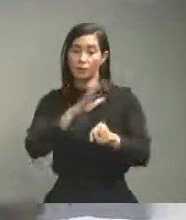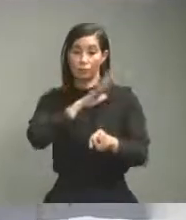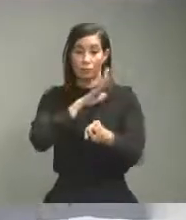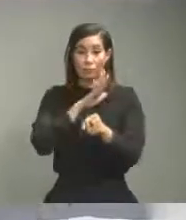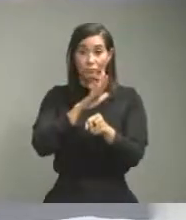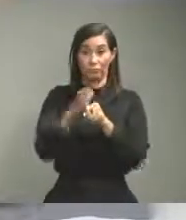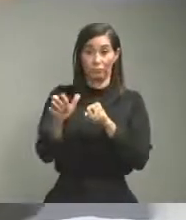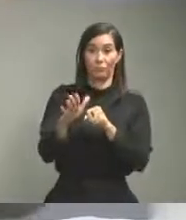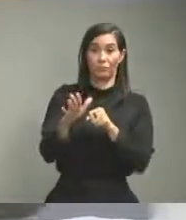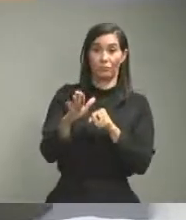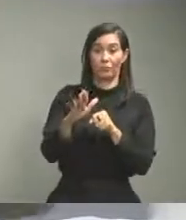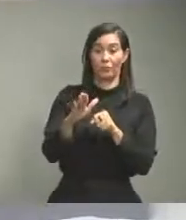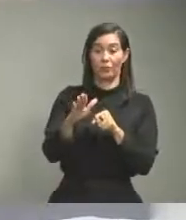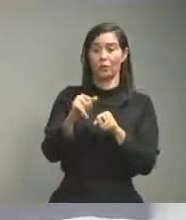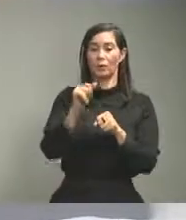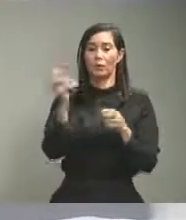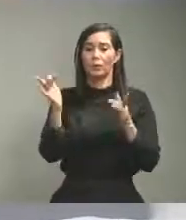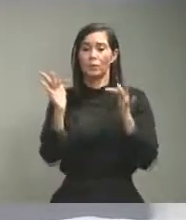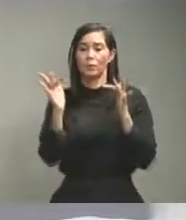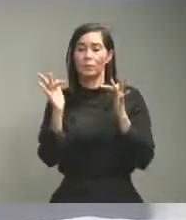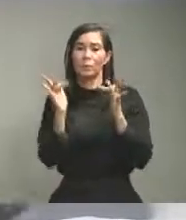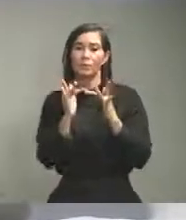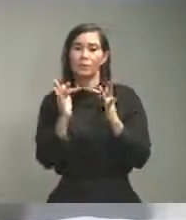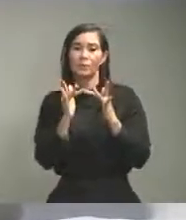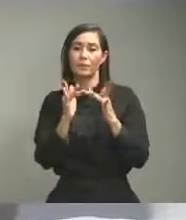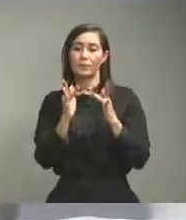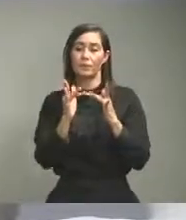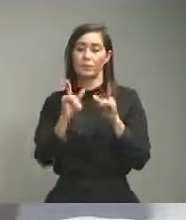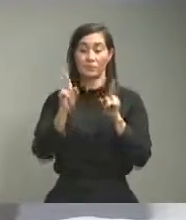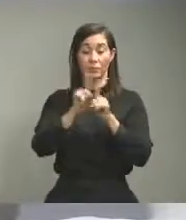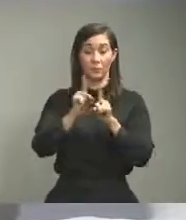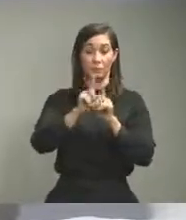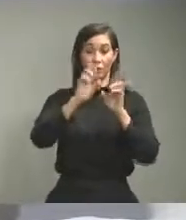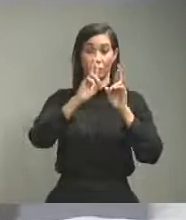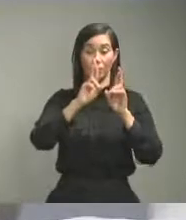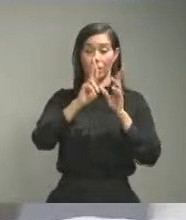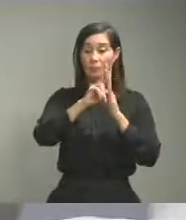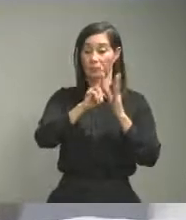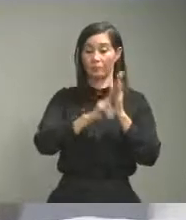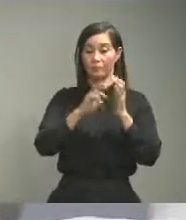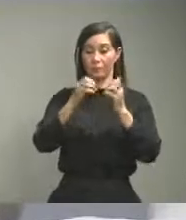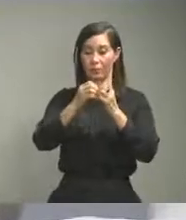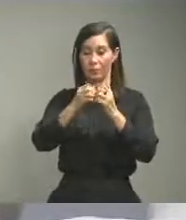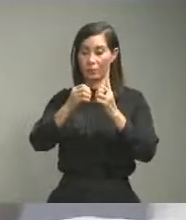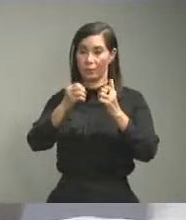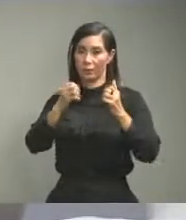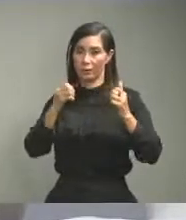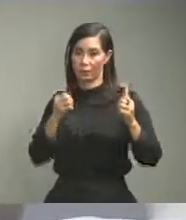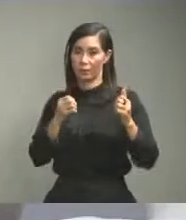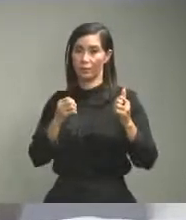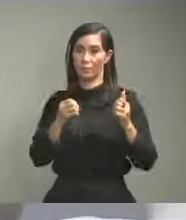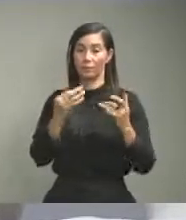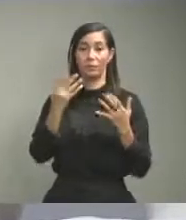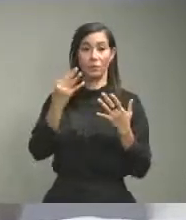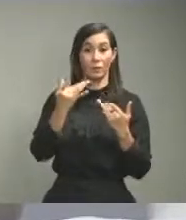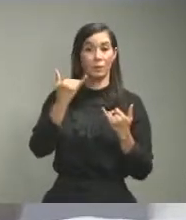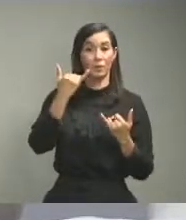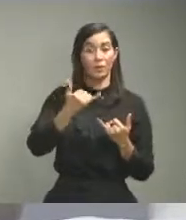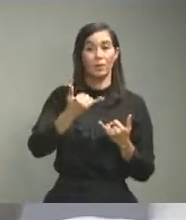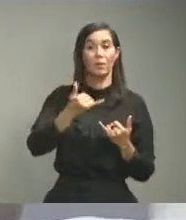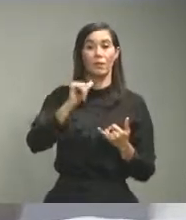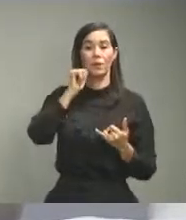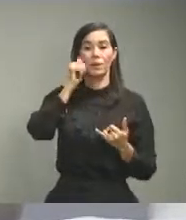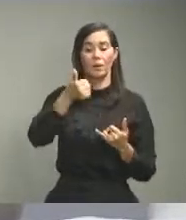con el mapa de contacto y los aislamientos que esperamos que en el día de hoy a mañana ya quede